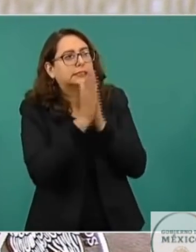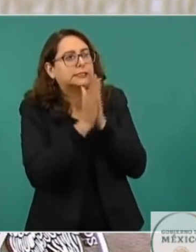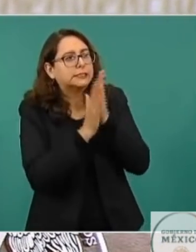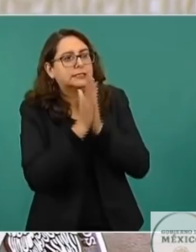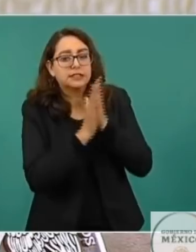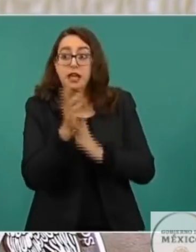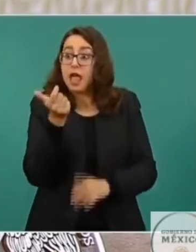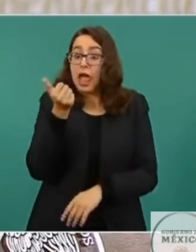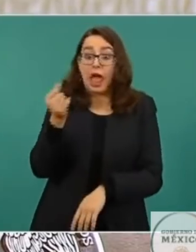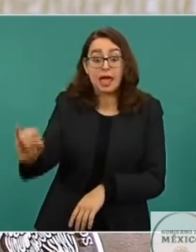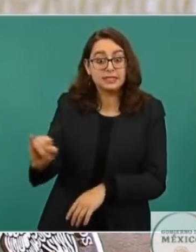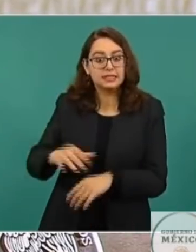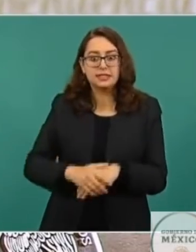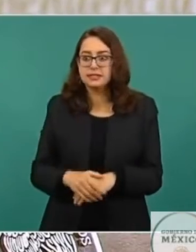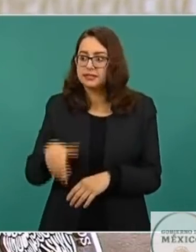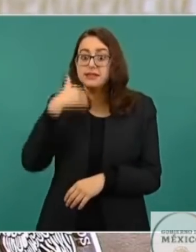va a haber confrontación,